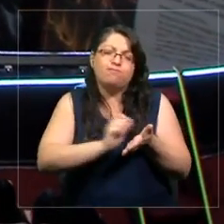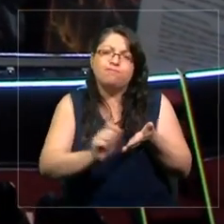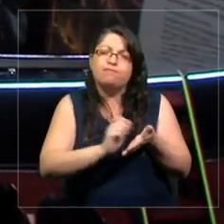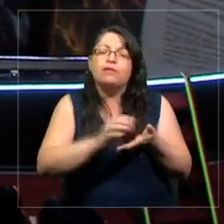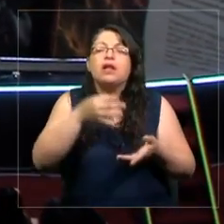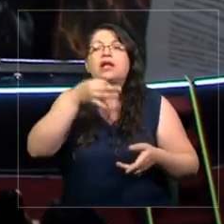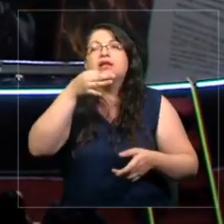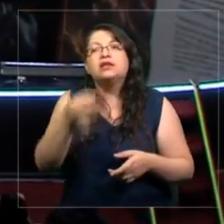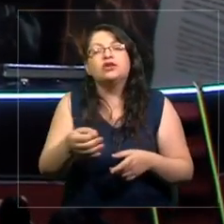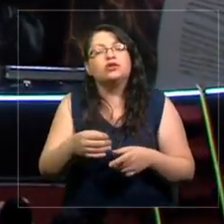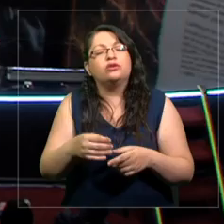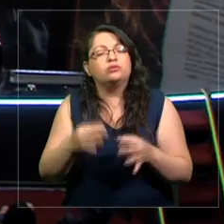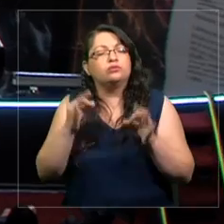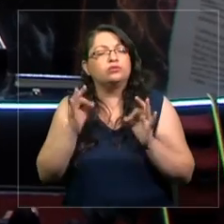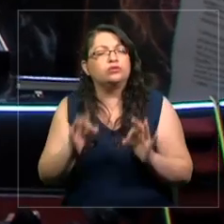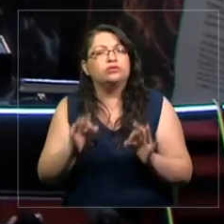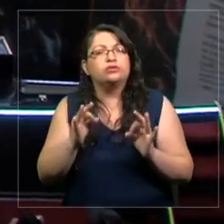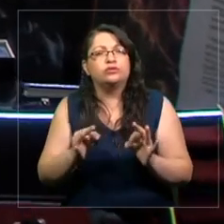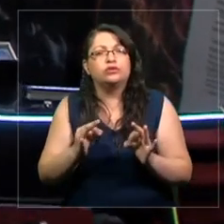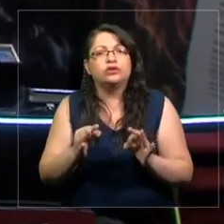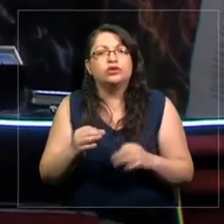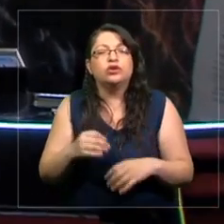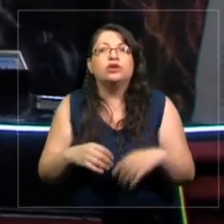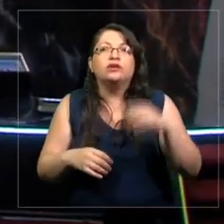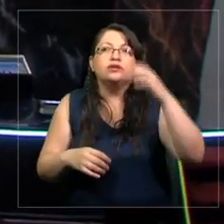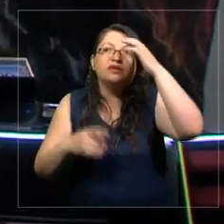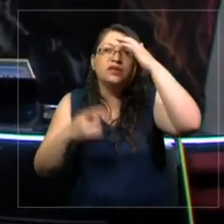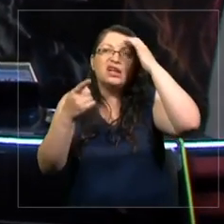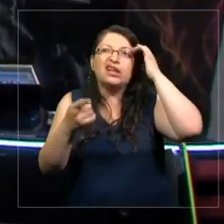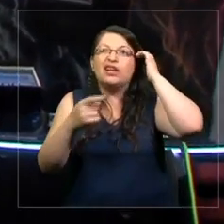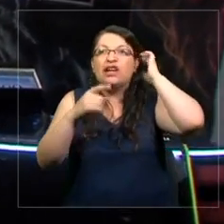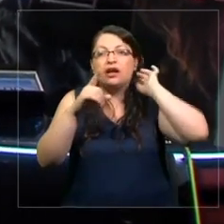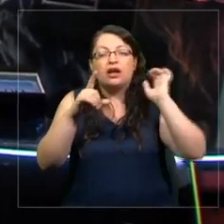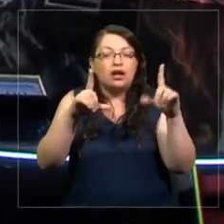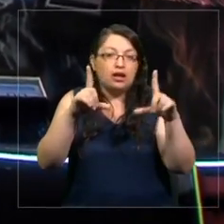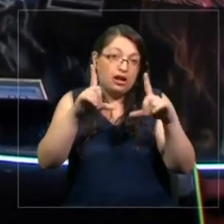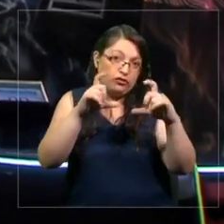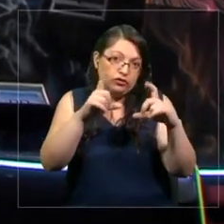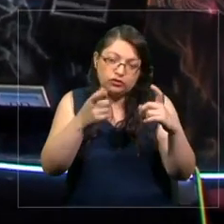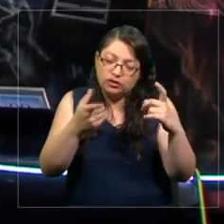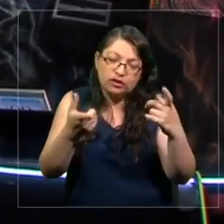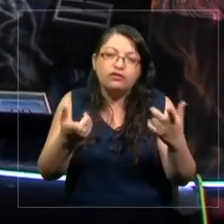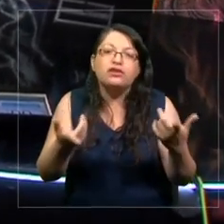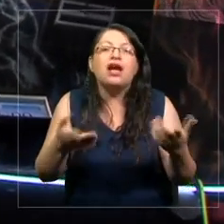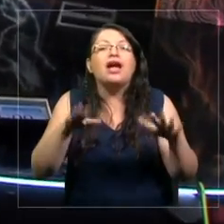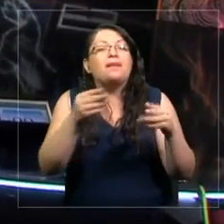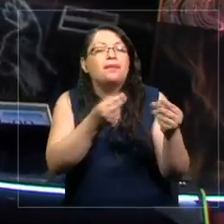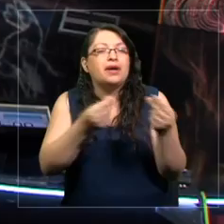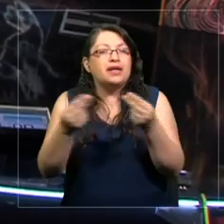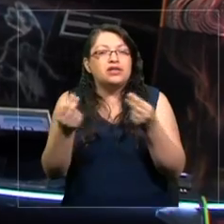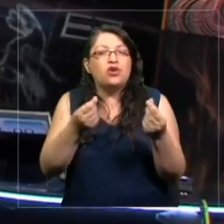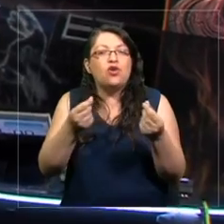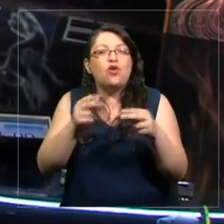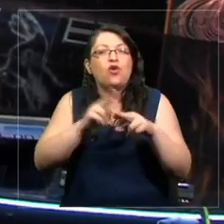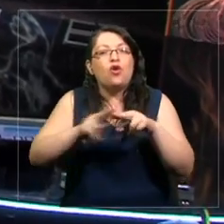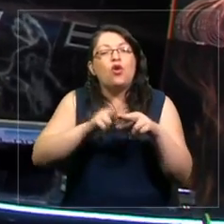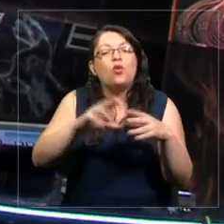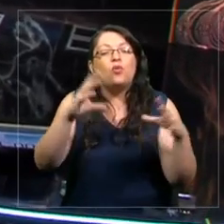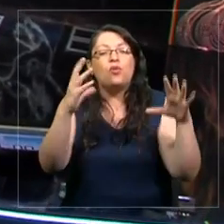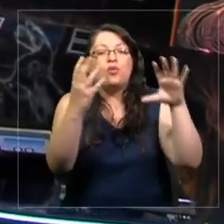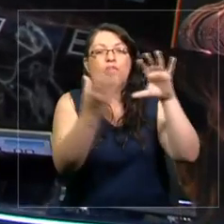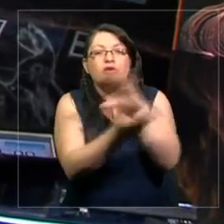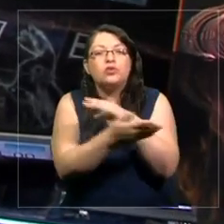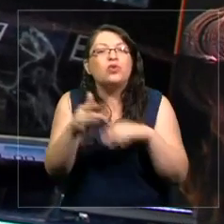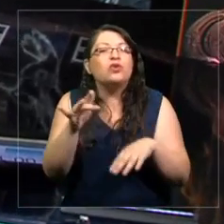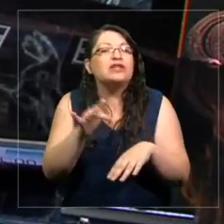señalado muy agudadamente respecto a la fotografía que ésta opera o operaría como la construcción de un mundo sensible en